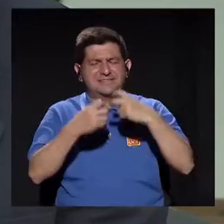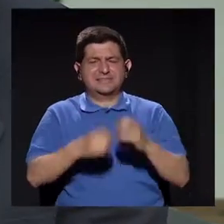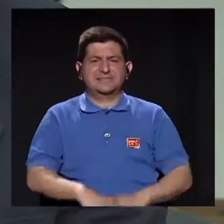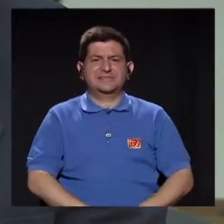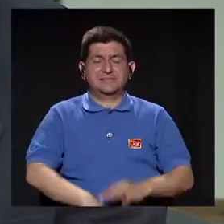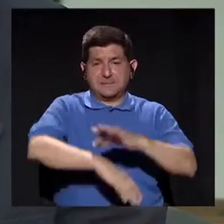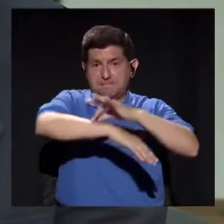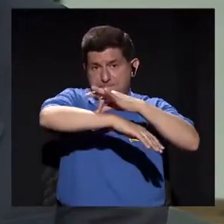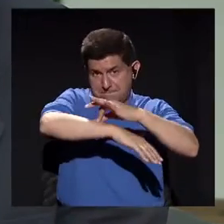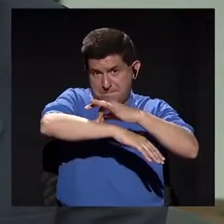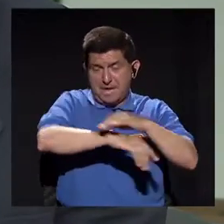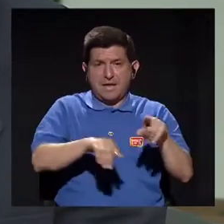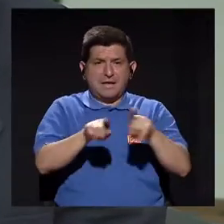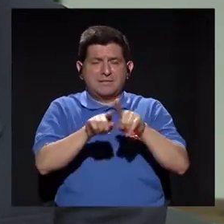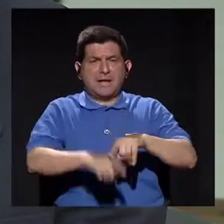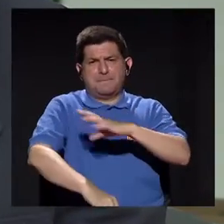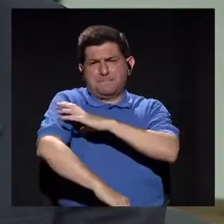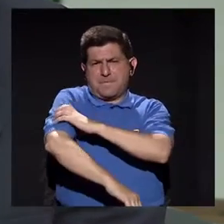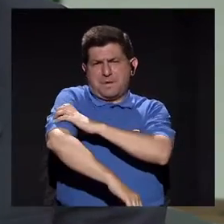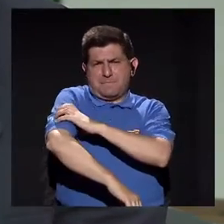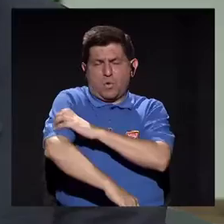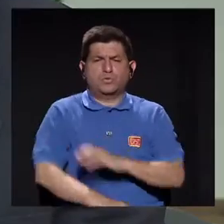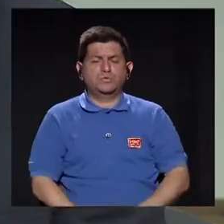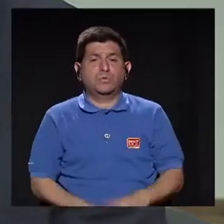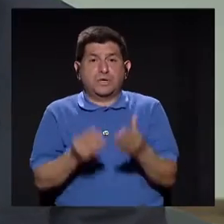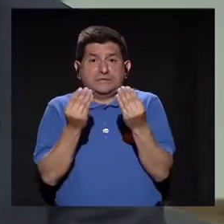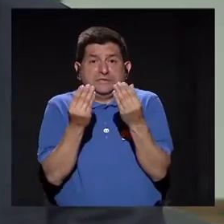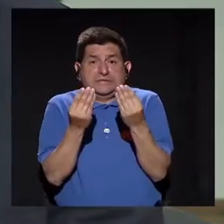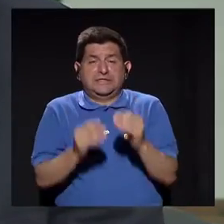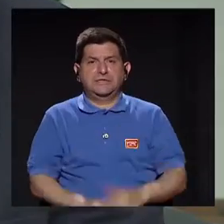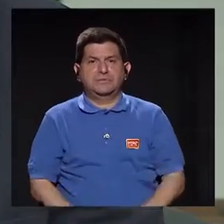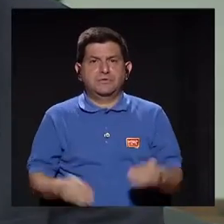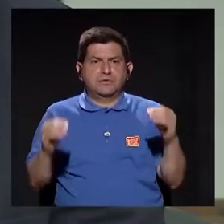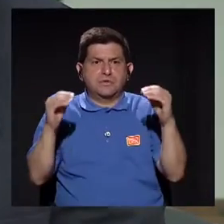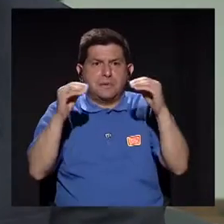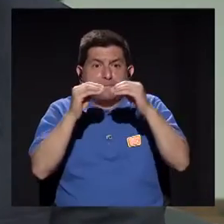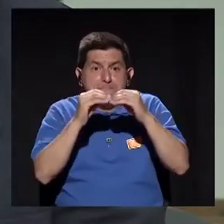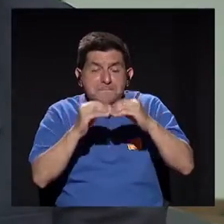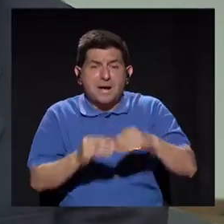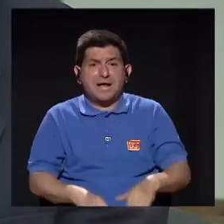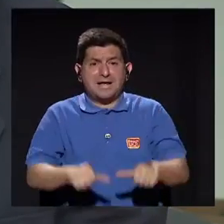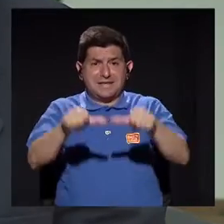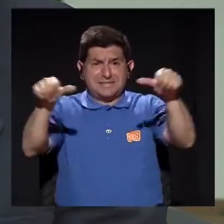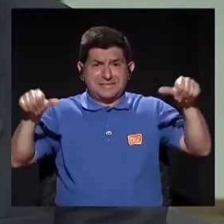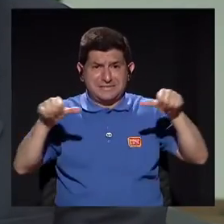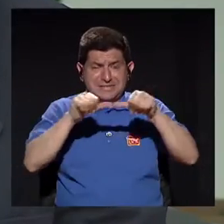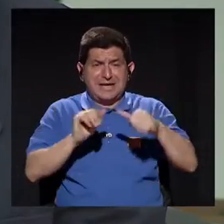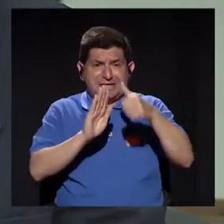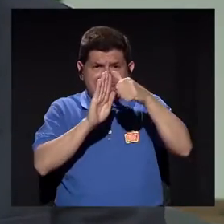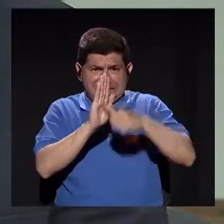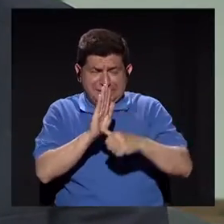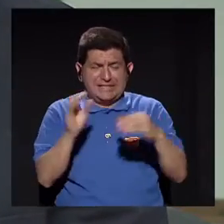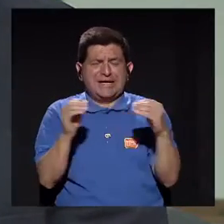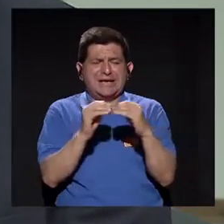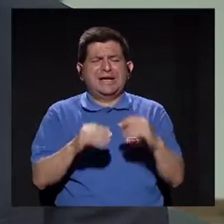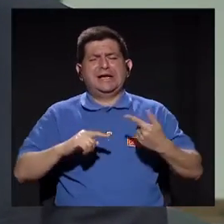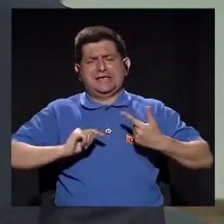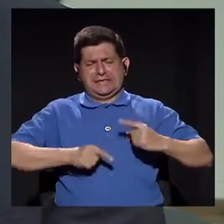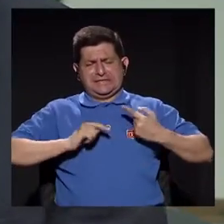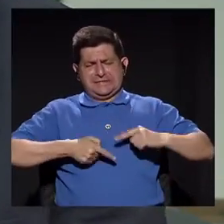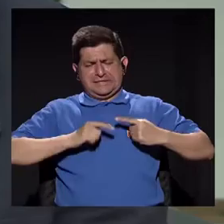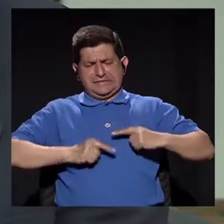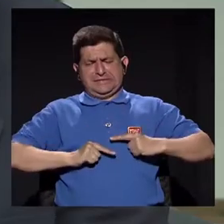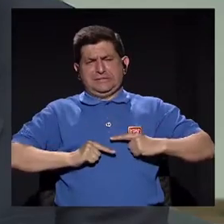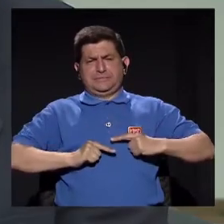ya sea desde la piel, desde las fascias, los músculos, los nervios y obviamente entre más área quirúrgica tenemos, pues más dolor